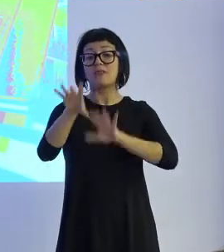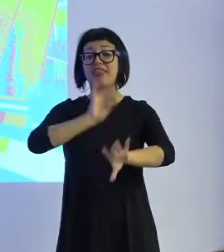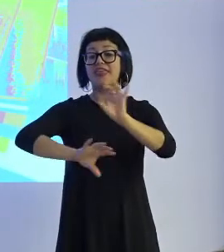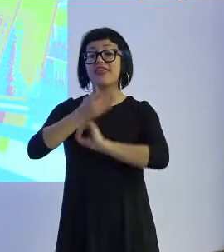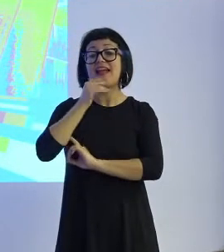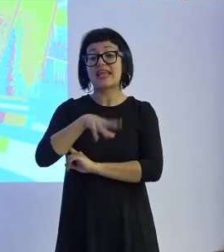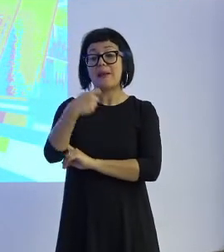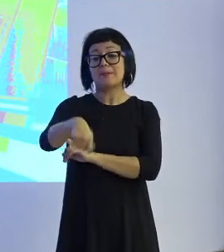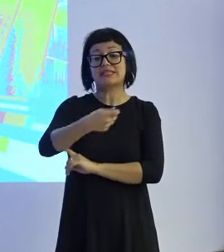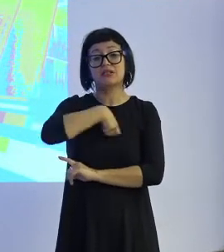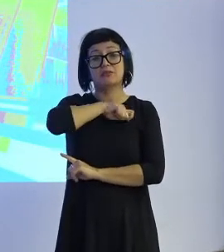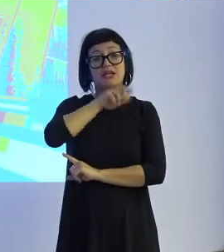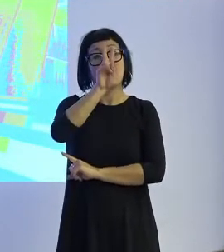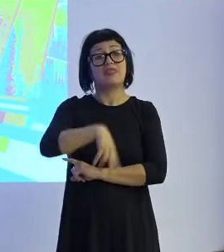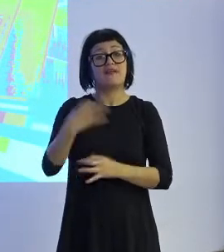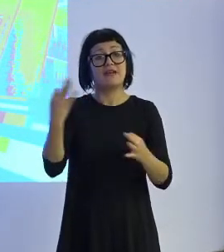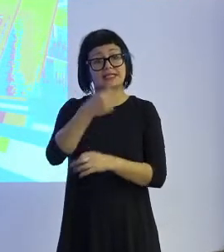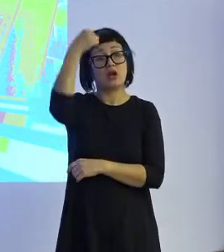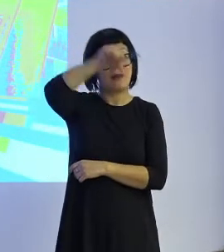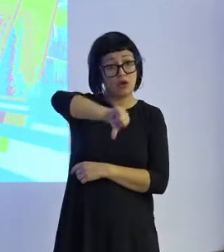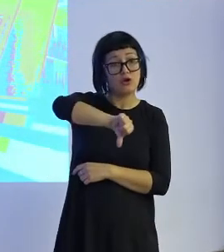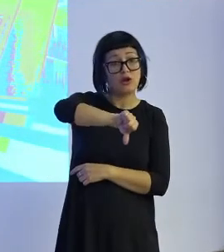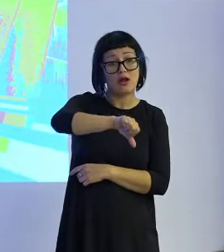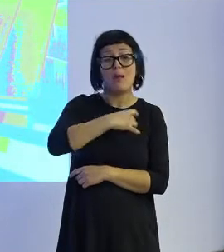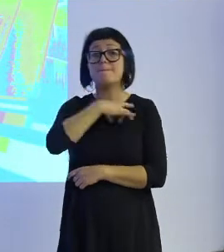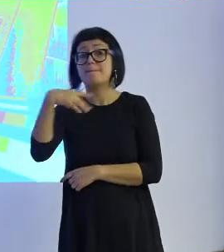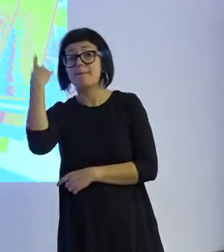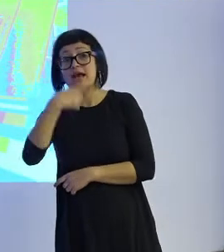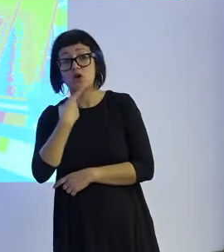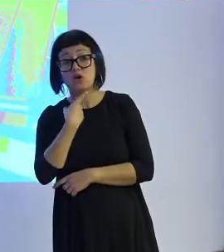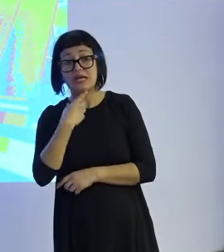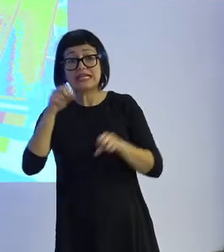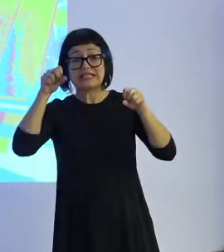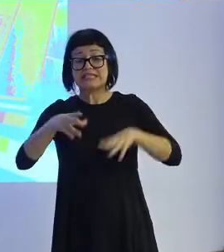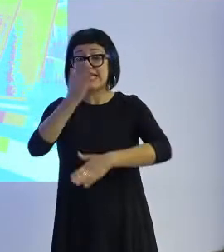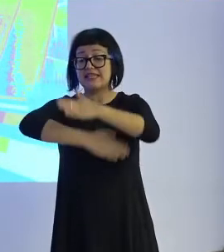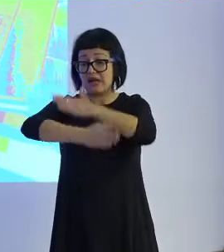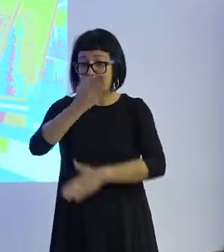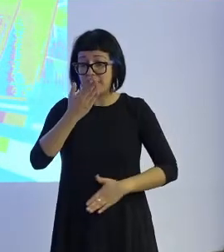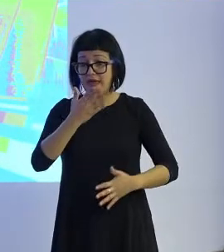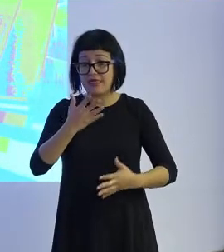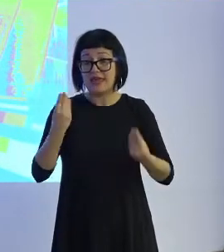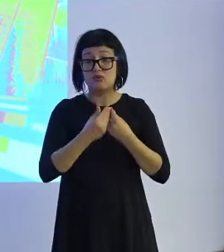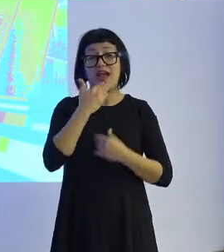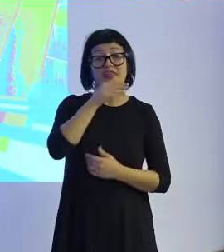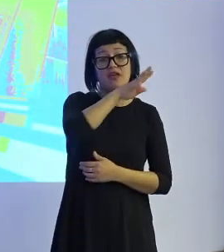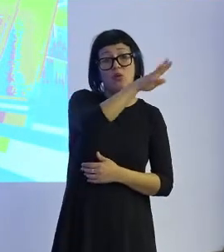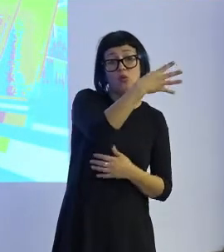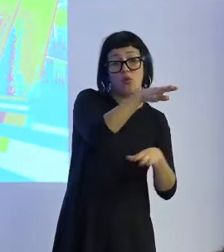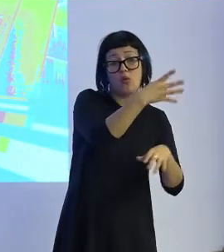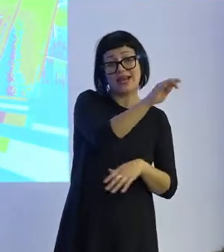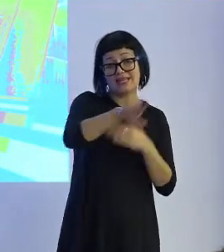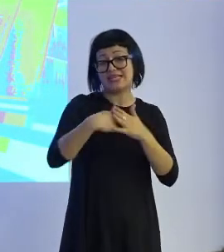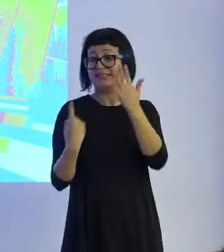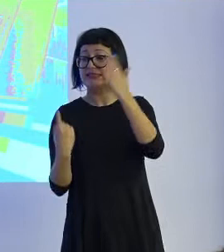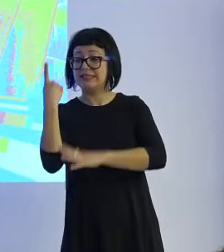que el presidente de España tendría que ser varón de raza blanca sin ningún tipo de discapacidad y con una edad comprendida entre los 40 y los 61